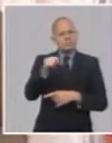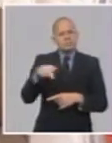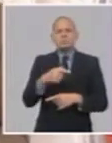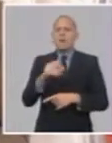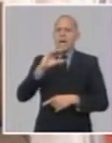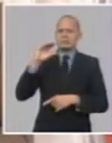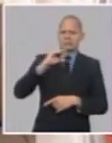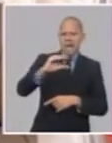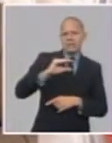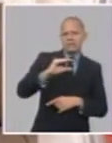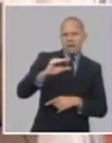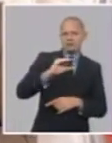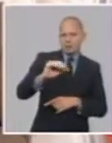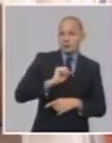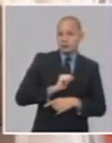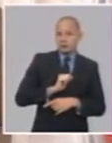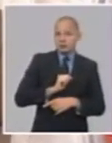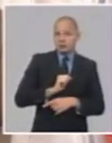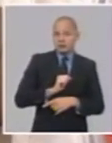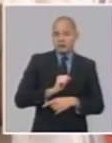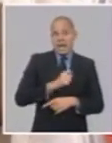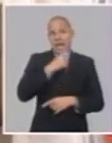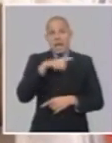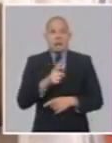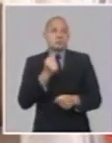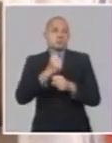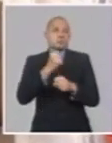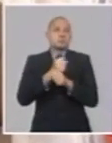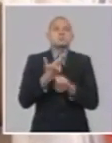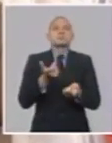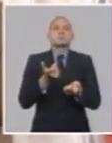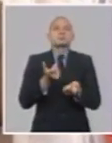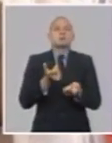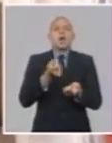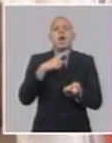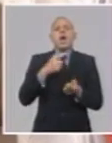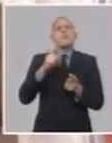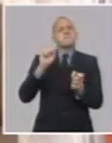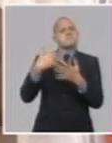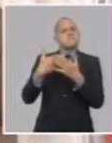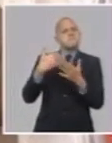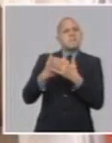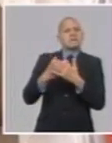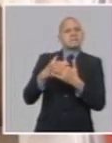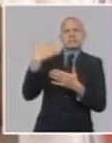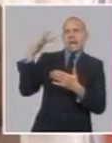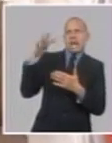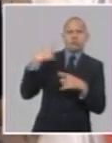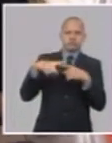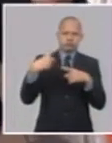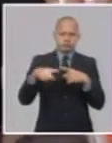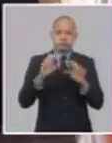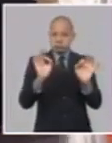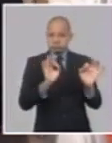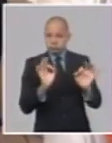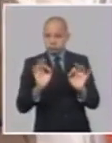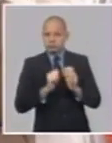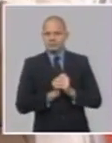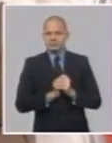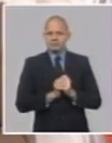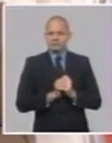estatal, porque por ejemplo los que laboran en la inversión extranjera, que las entidades empleadoras son estatales, pero bueno, ellos